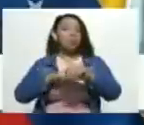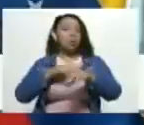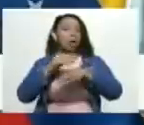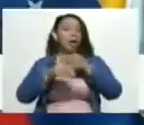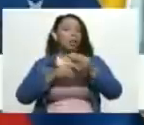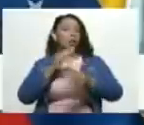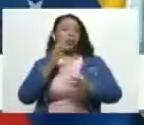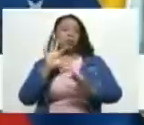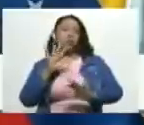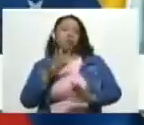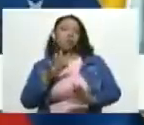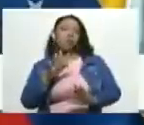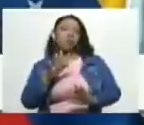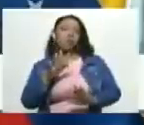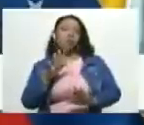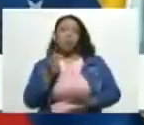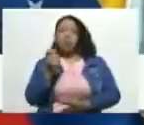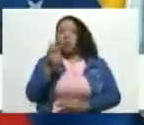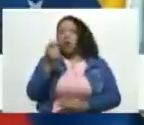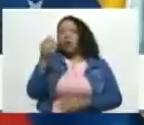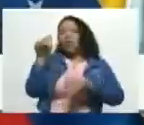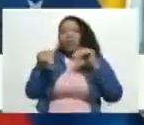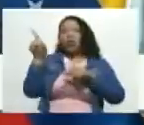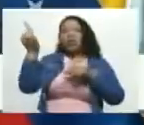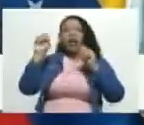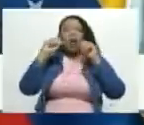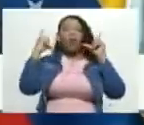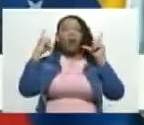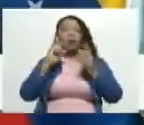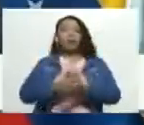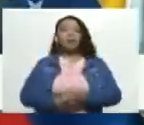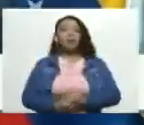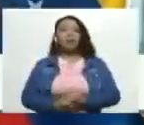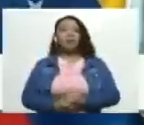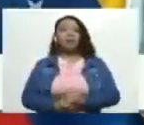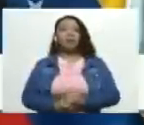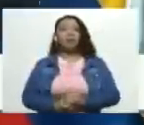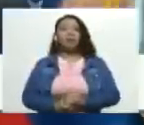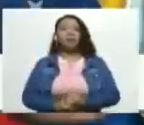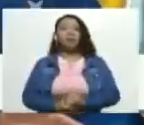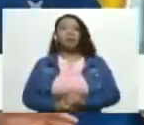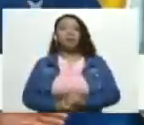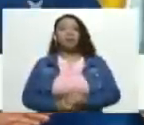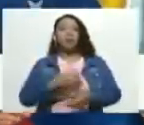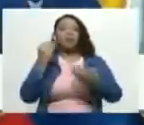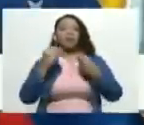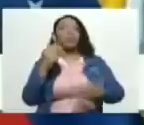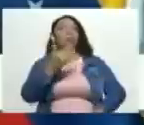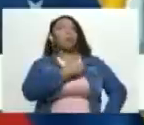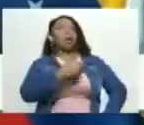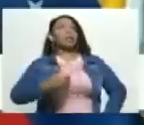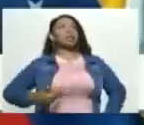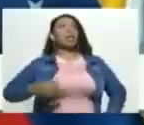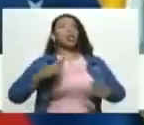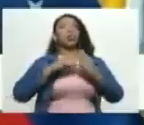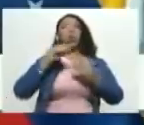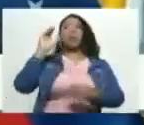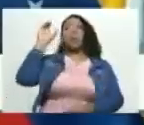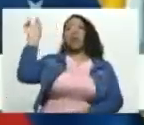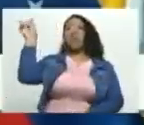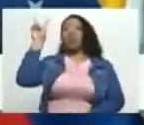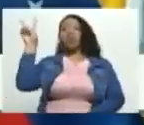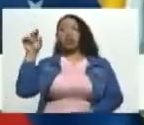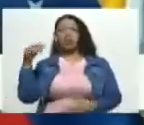unos piches votos allá en la guayda como si fuese el presidente de toda la nación venezolana